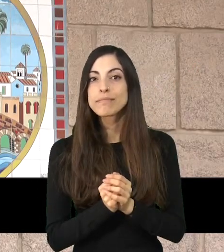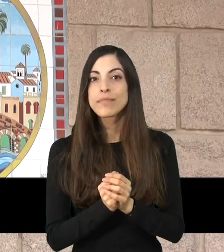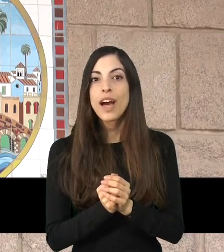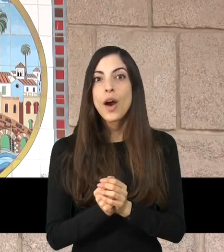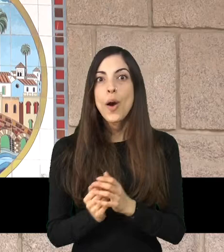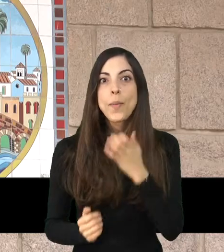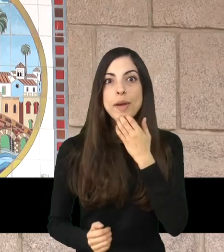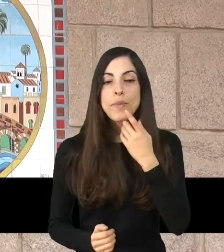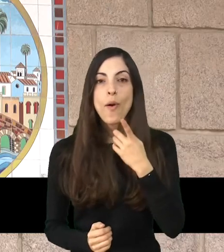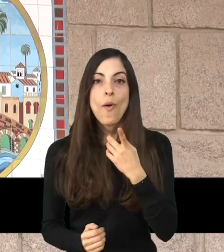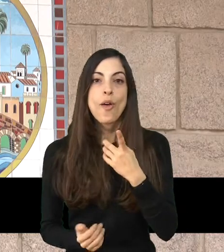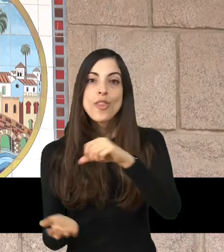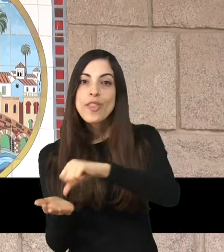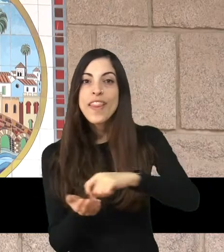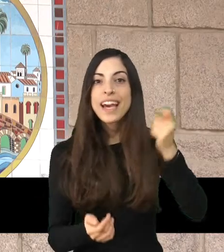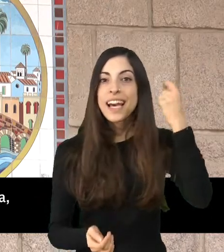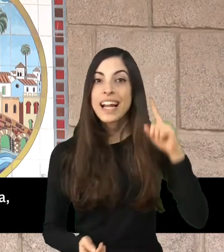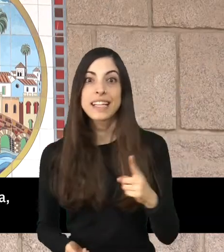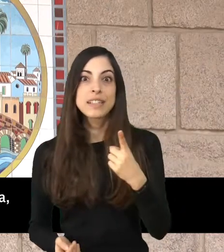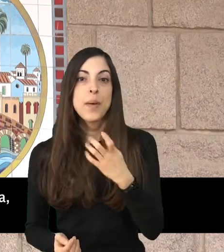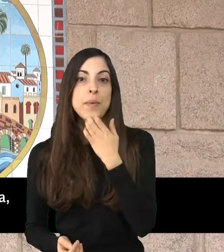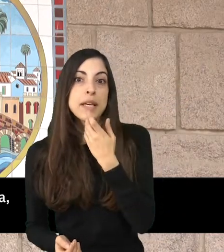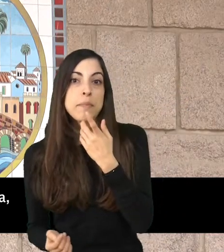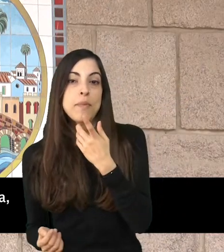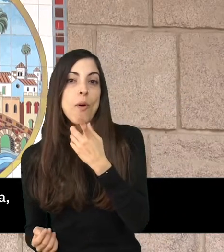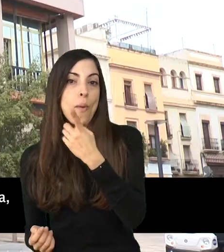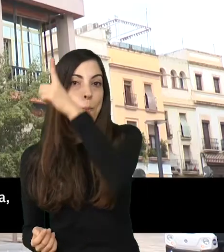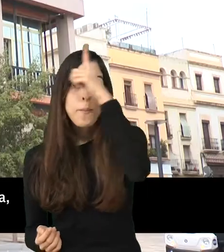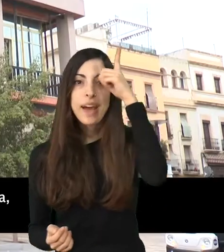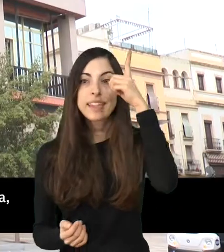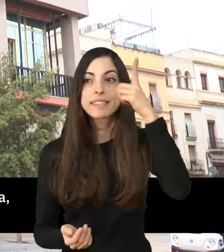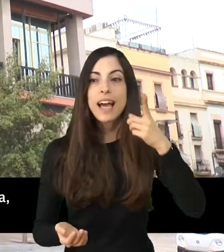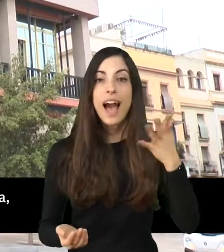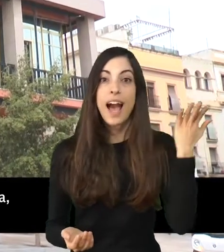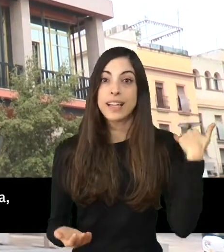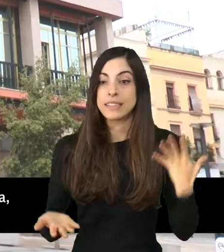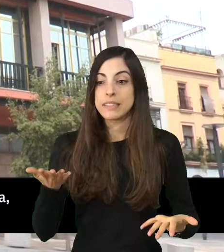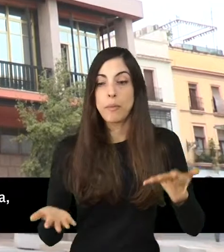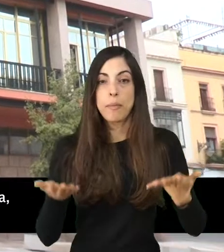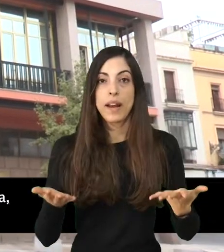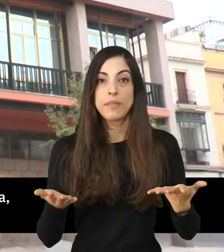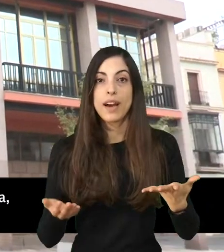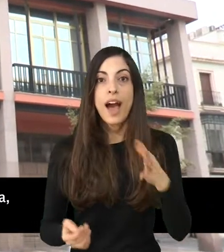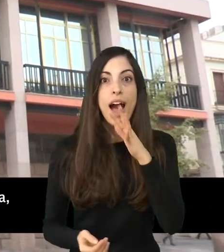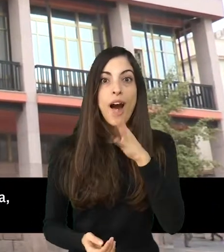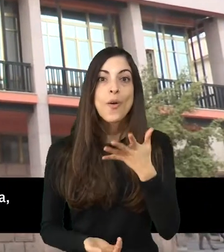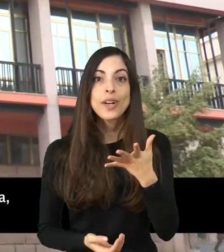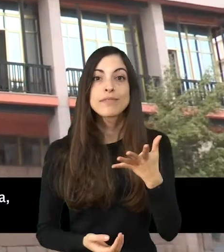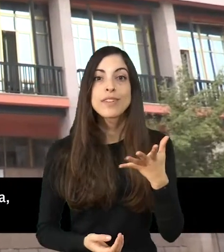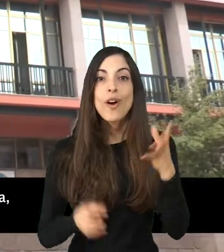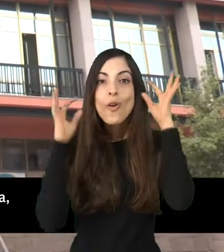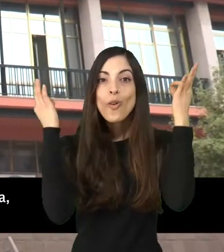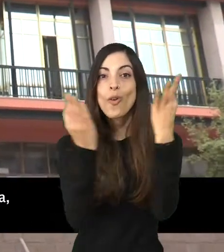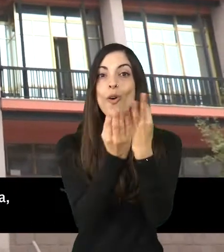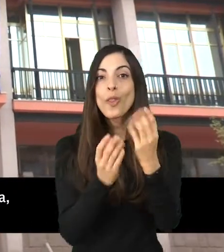las ciudades más caras como son las del anillo madrileño, a las que Córdoba hasta hace poco tiempo se comparaba, y quedar en un nivel intermedio.